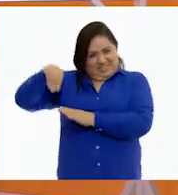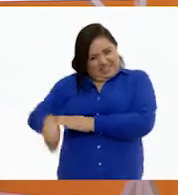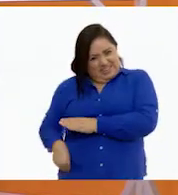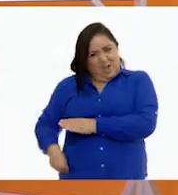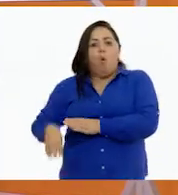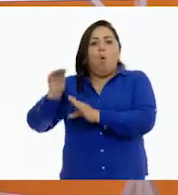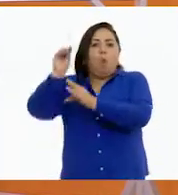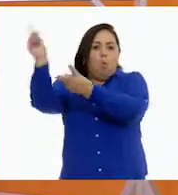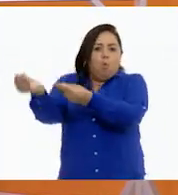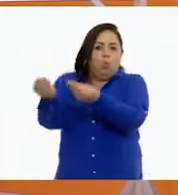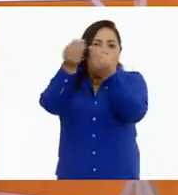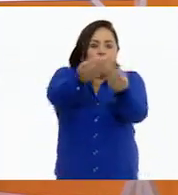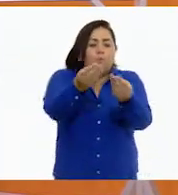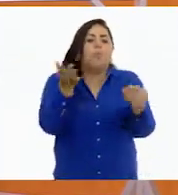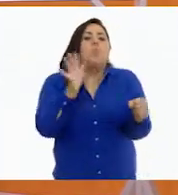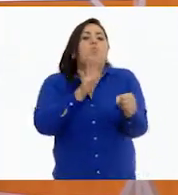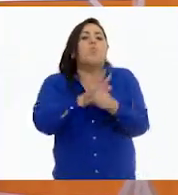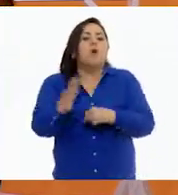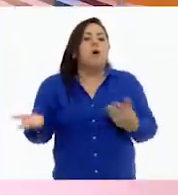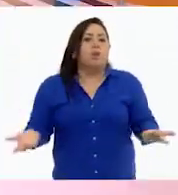o que te lo regrese?